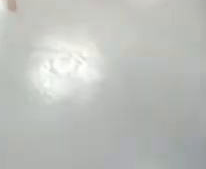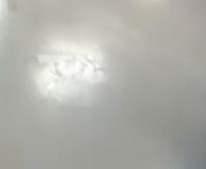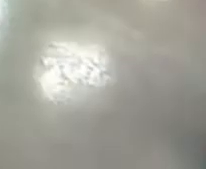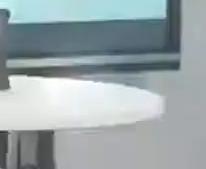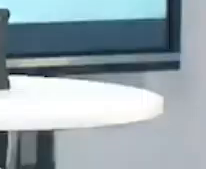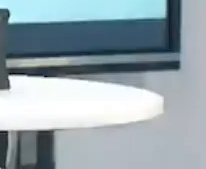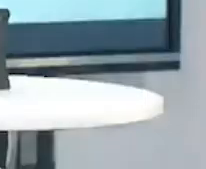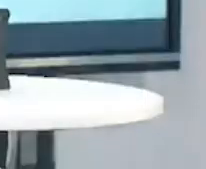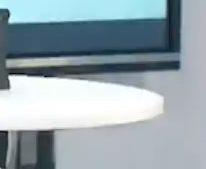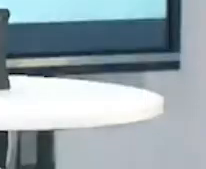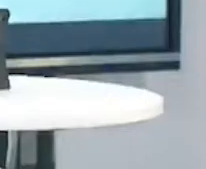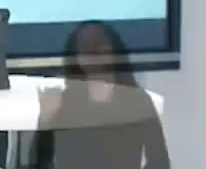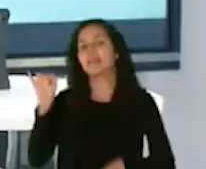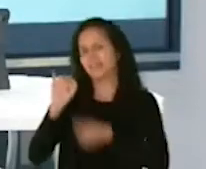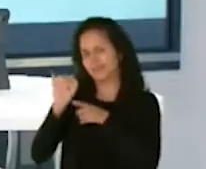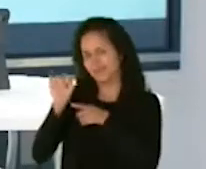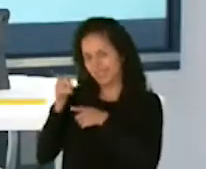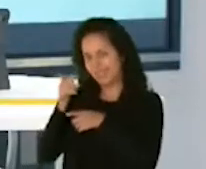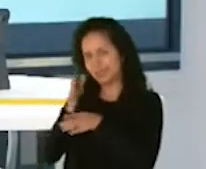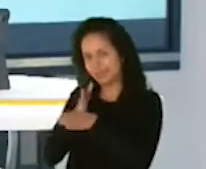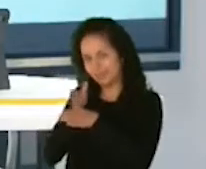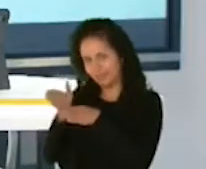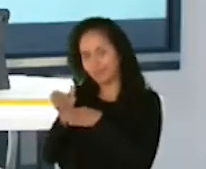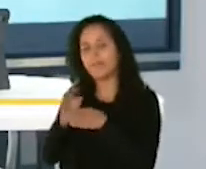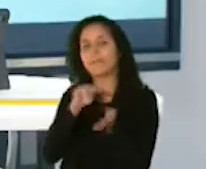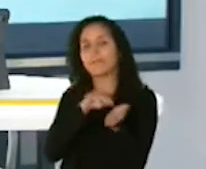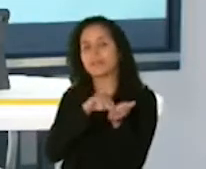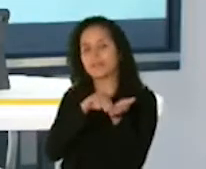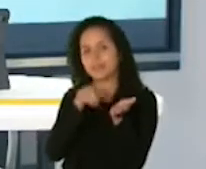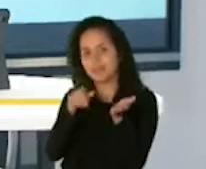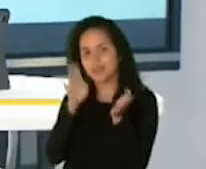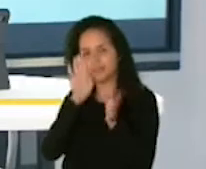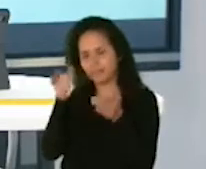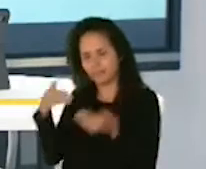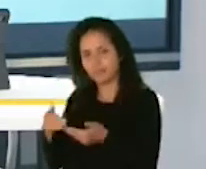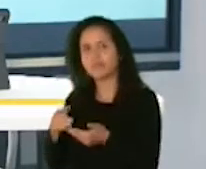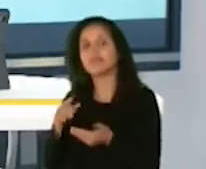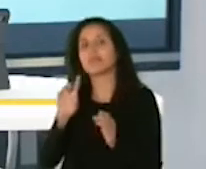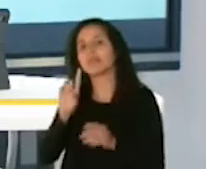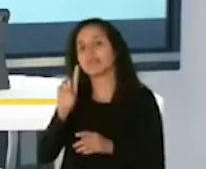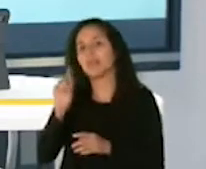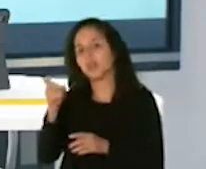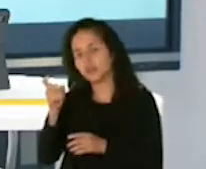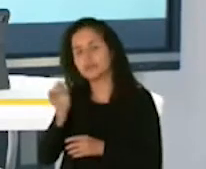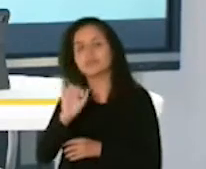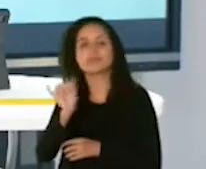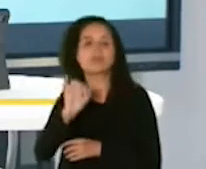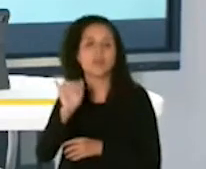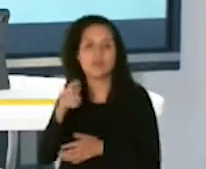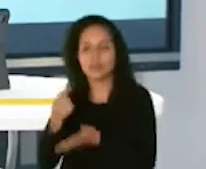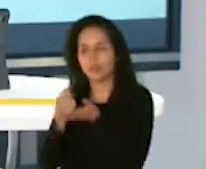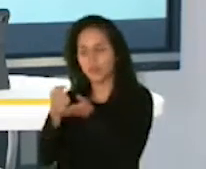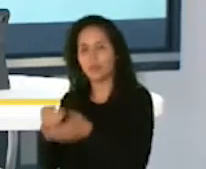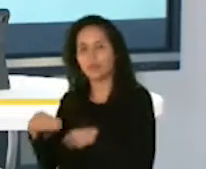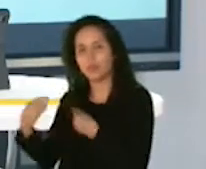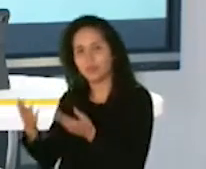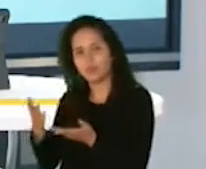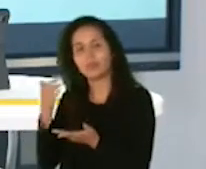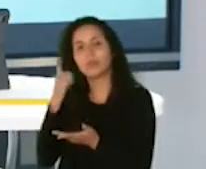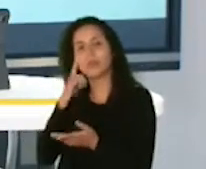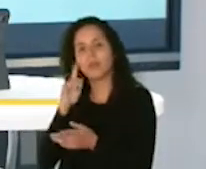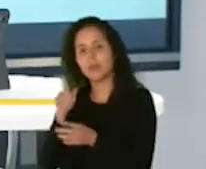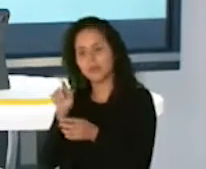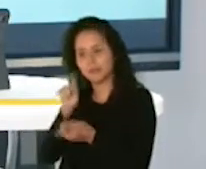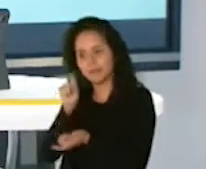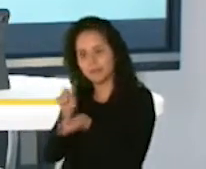la infectología es una especialidad de la medicina que se centra en estudiar diagnosticar y ofrecer tratamientos debido